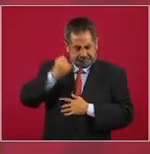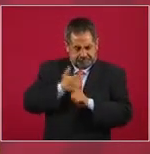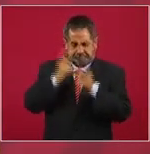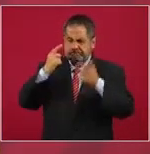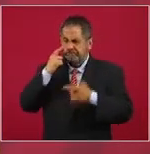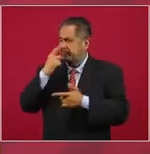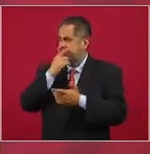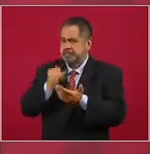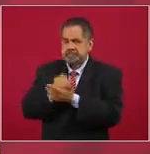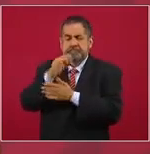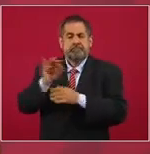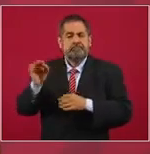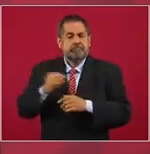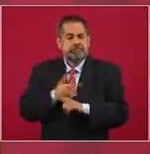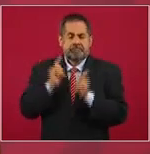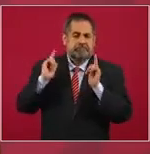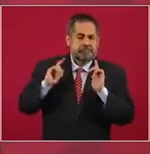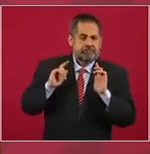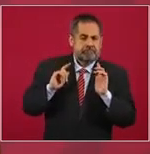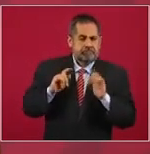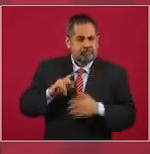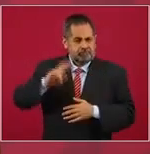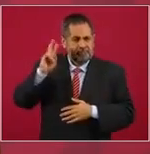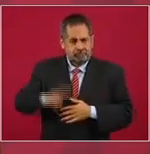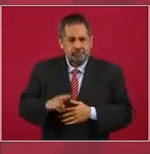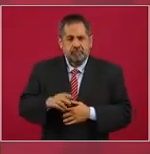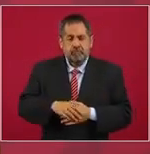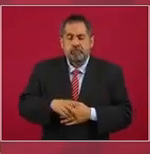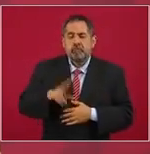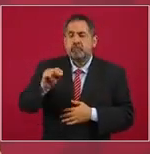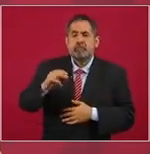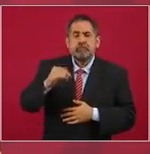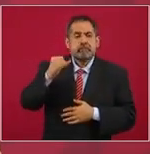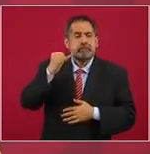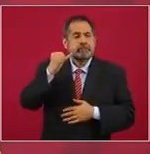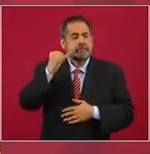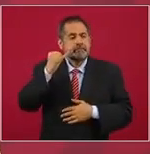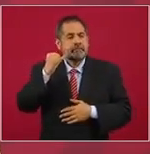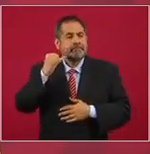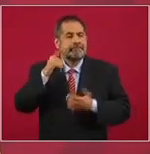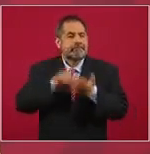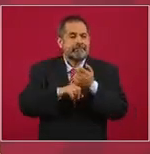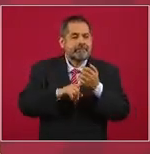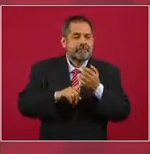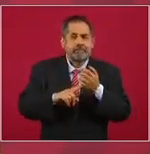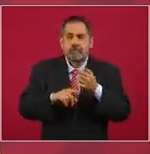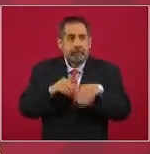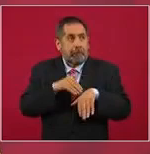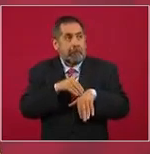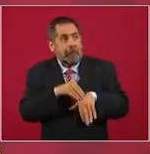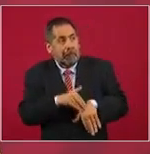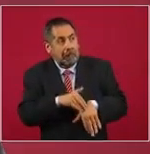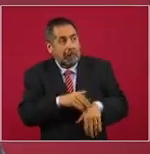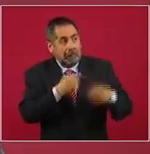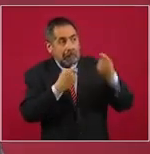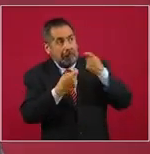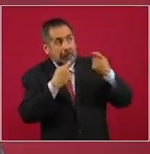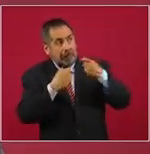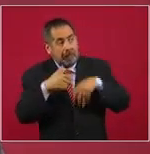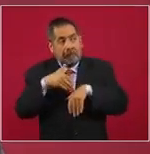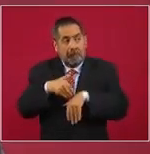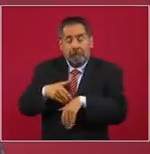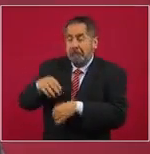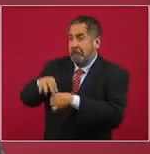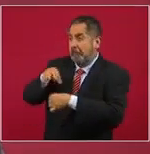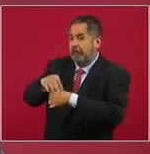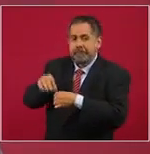que no nos dejemos manipular, que no nos sometamos,